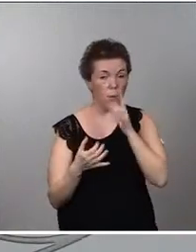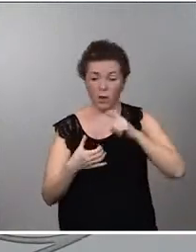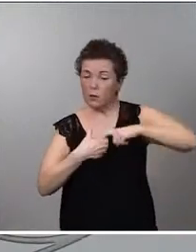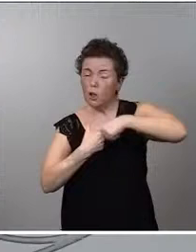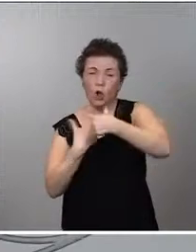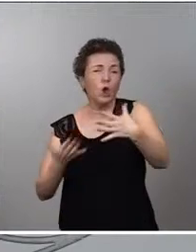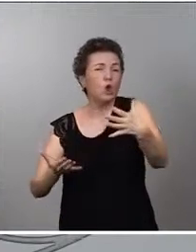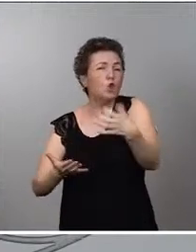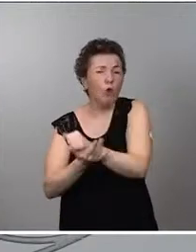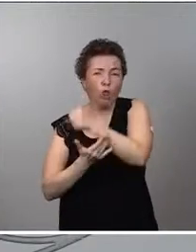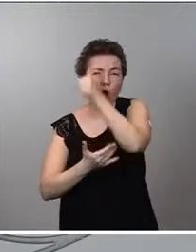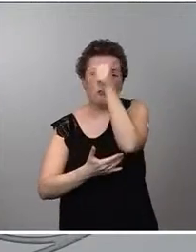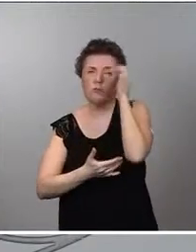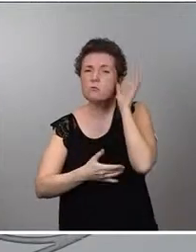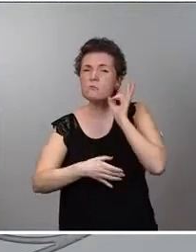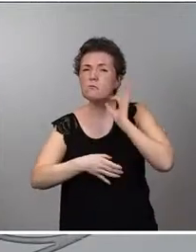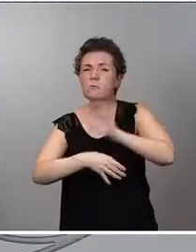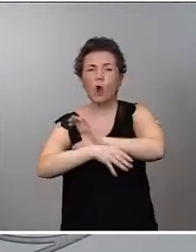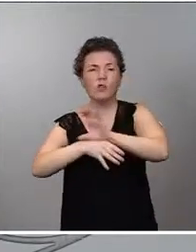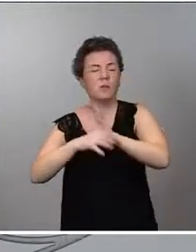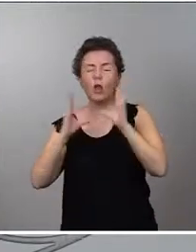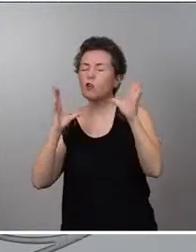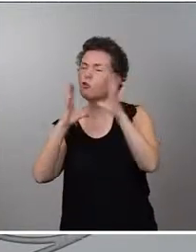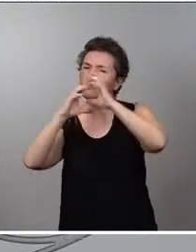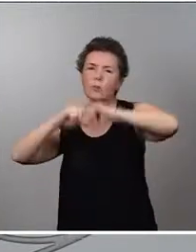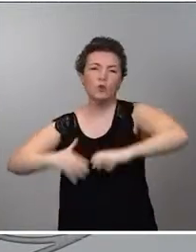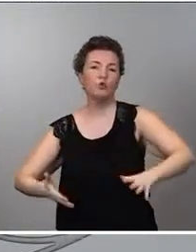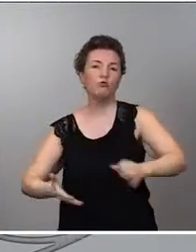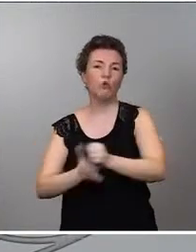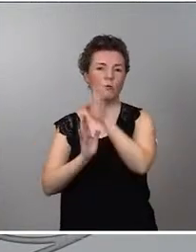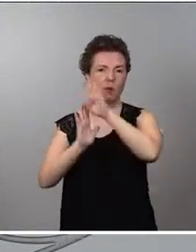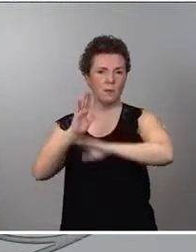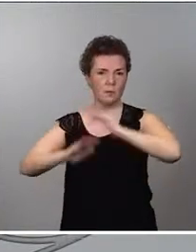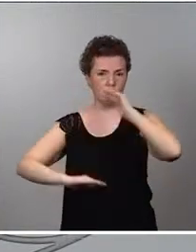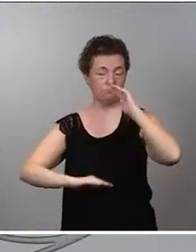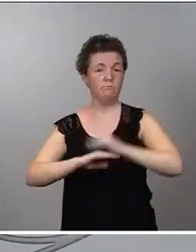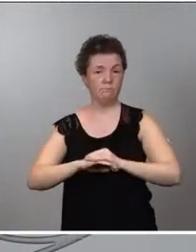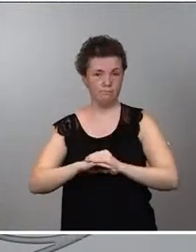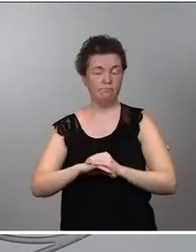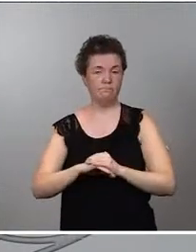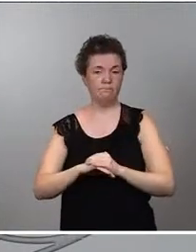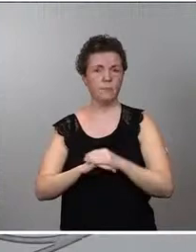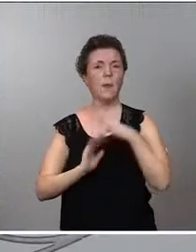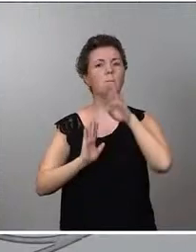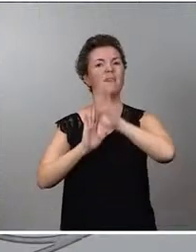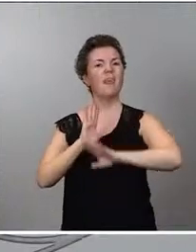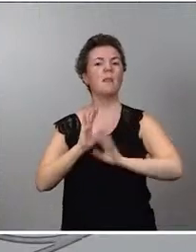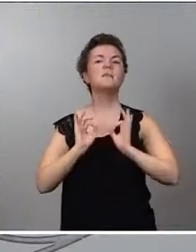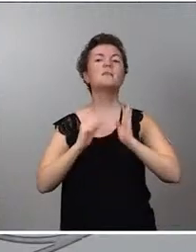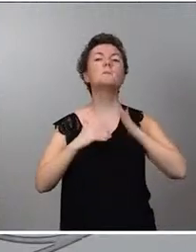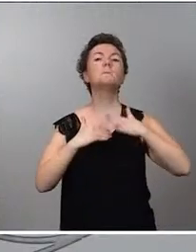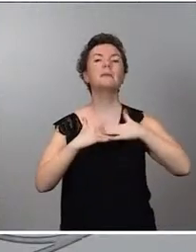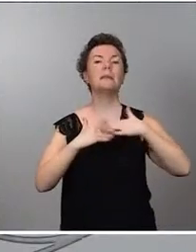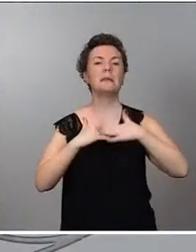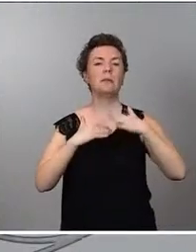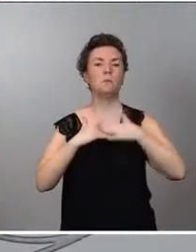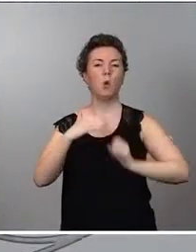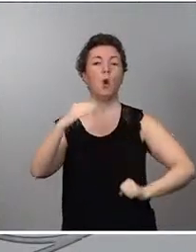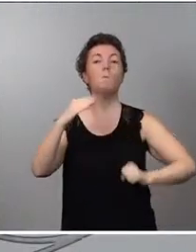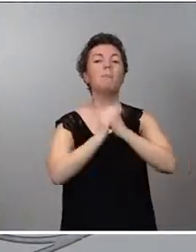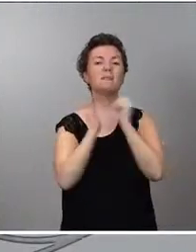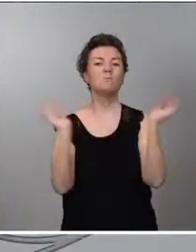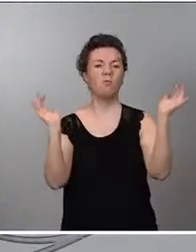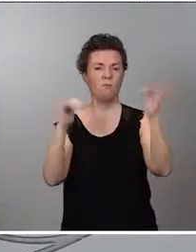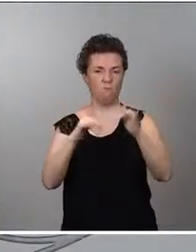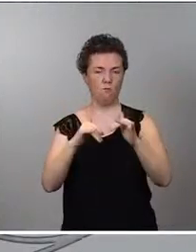y consejeras los que han estado de acuerdo en adoptar estas medidas. Digamos, medidas de mínimo con máximos de aforo y, por tanto,